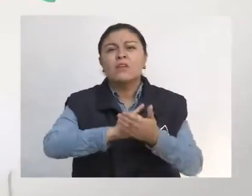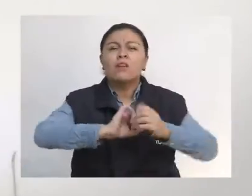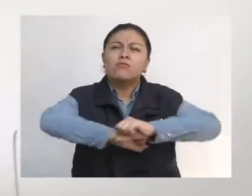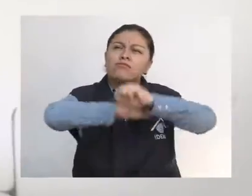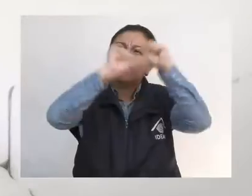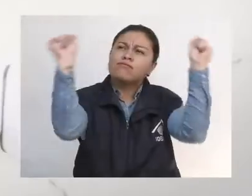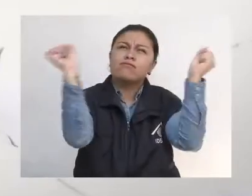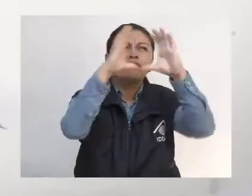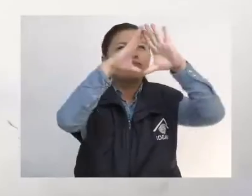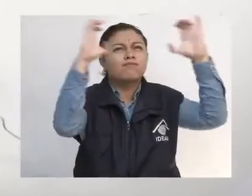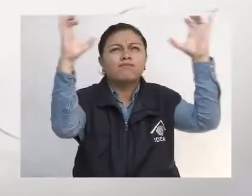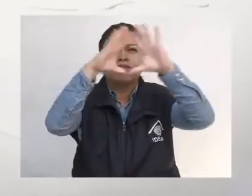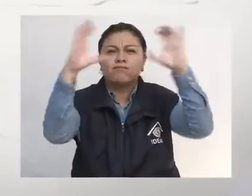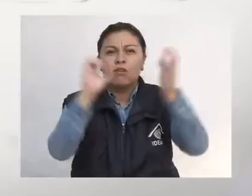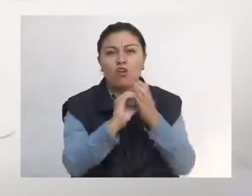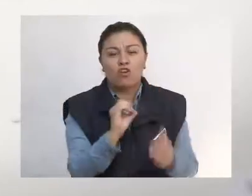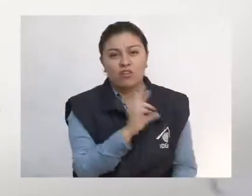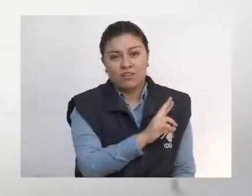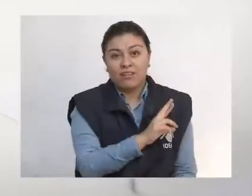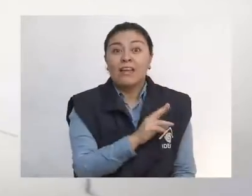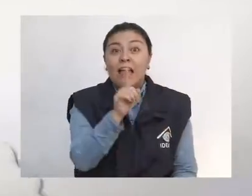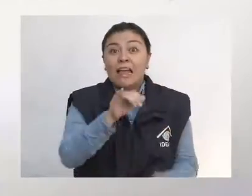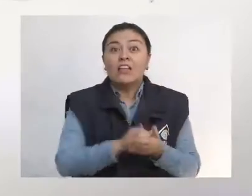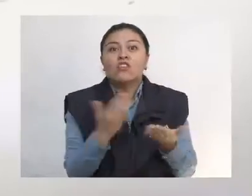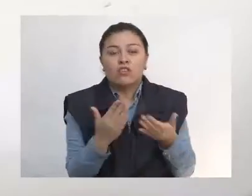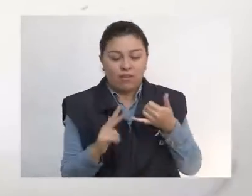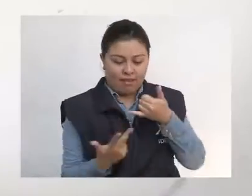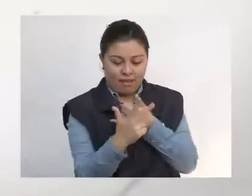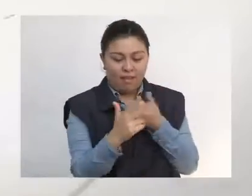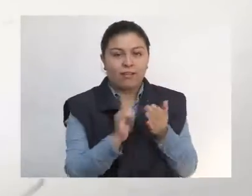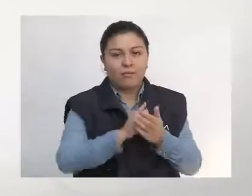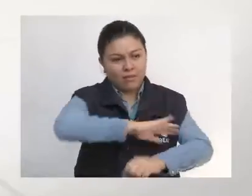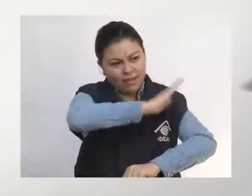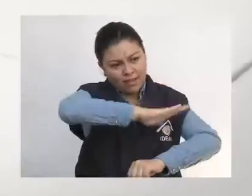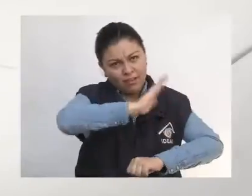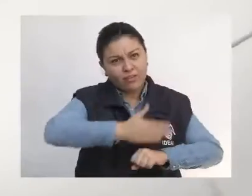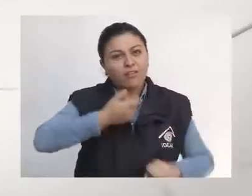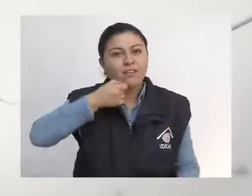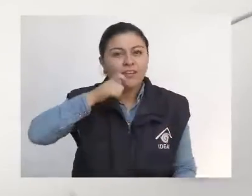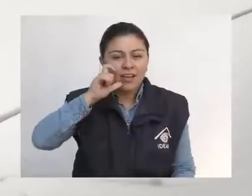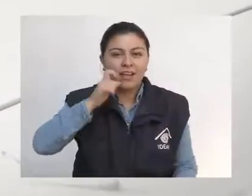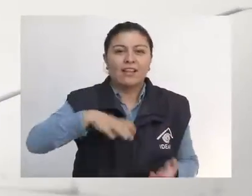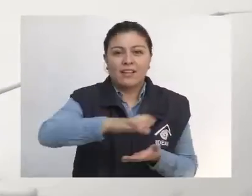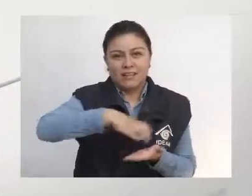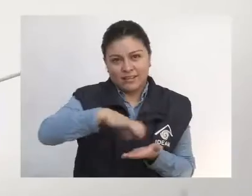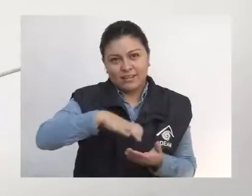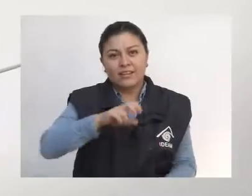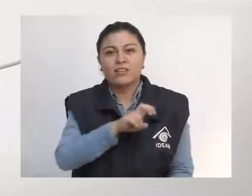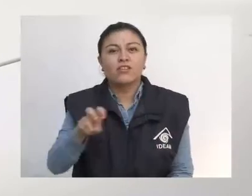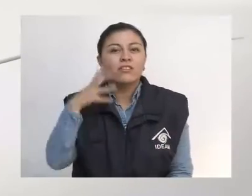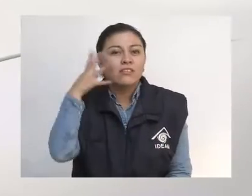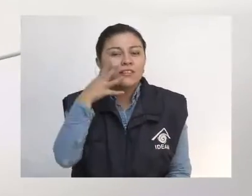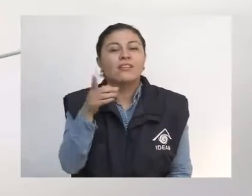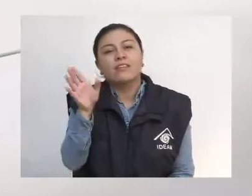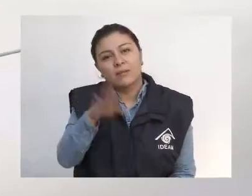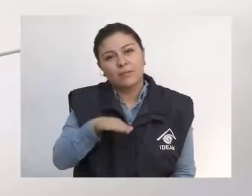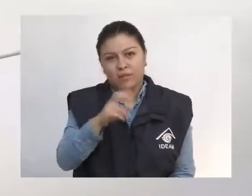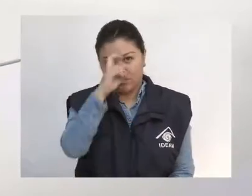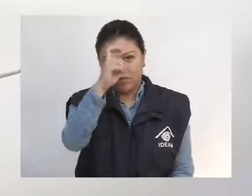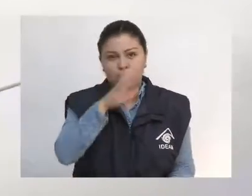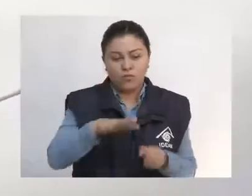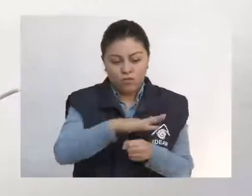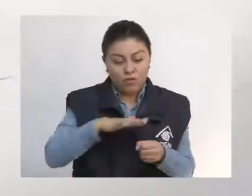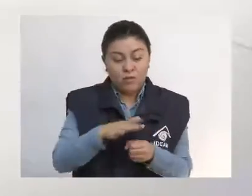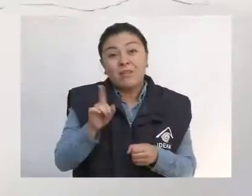Andes, con lluvias en sectores de Antioquia, Caldas, Santanderes, Boyacá, norte de Cundinamarca y lloviznas o lluvias ligeras en